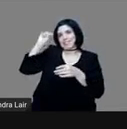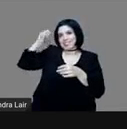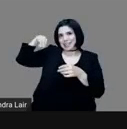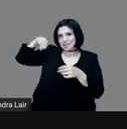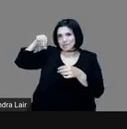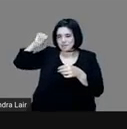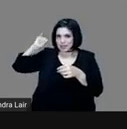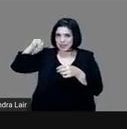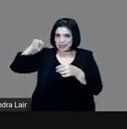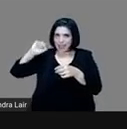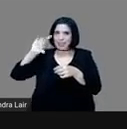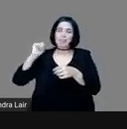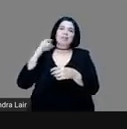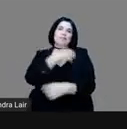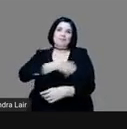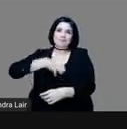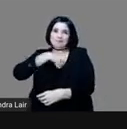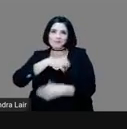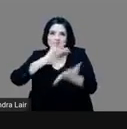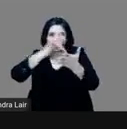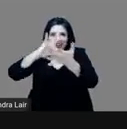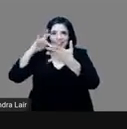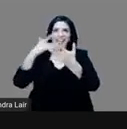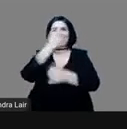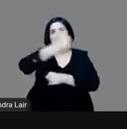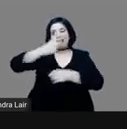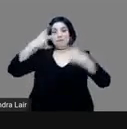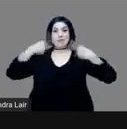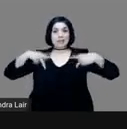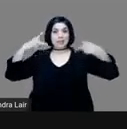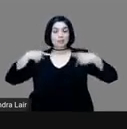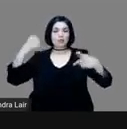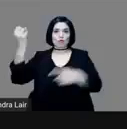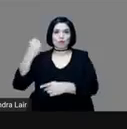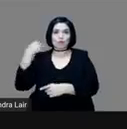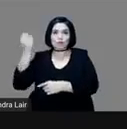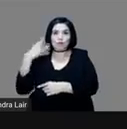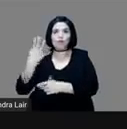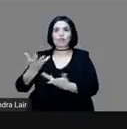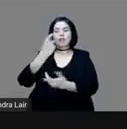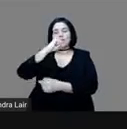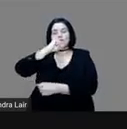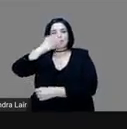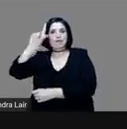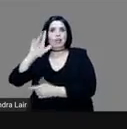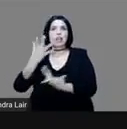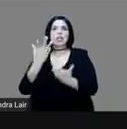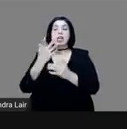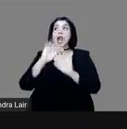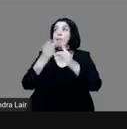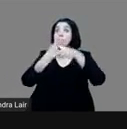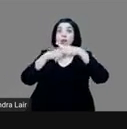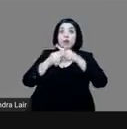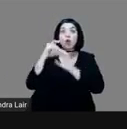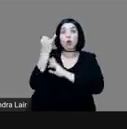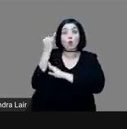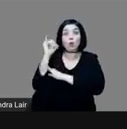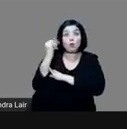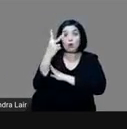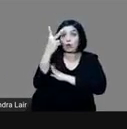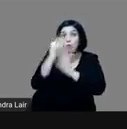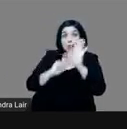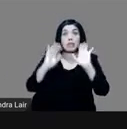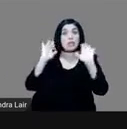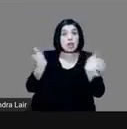agradecidos con cada uno de los conferencistas que han estado con nosotros, acompañándonos desde hace dos meses, desde el mes de junio, que iniciamos con la maestra